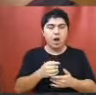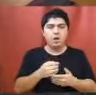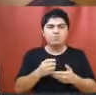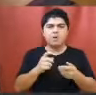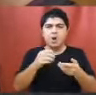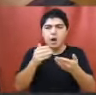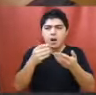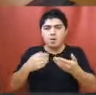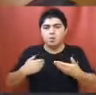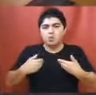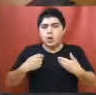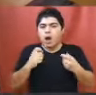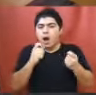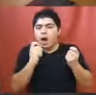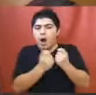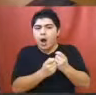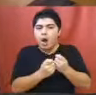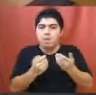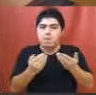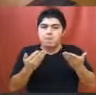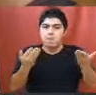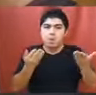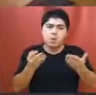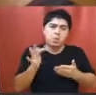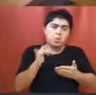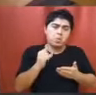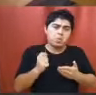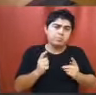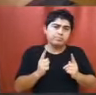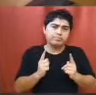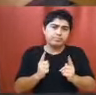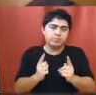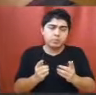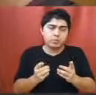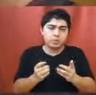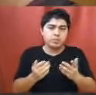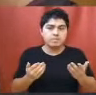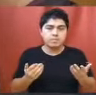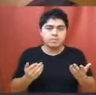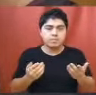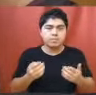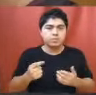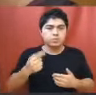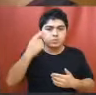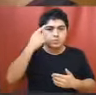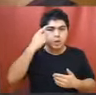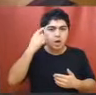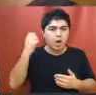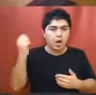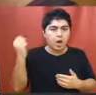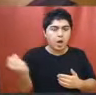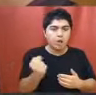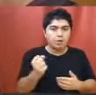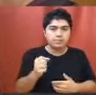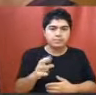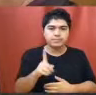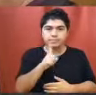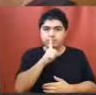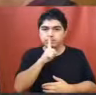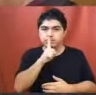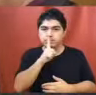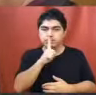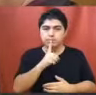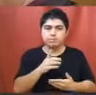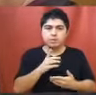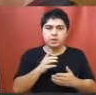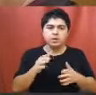del día a día, pero creo que es muy importante no quedarnos callados en este